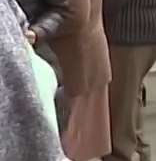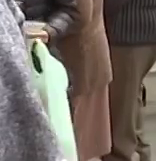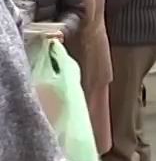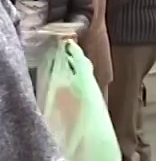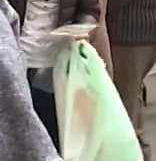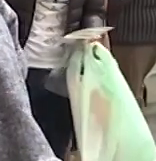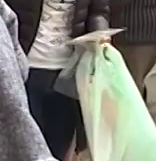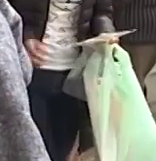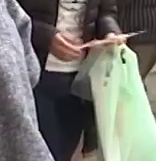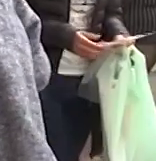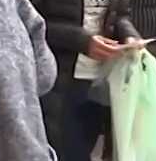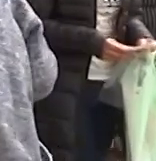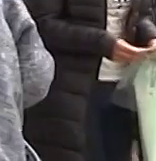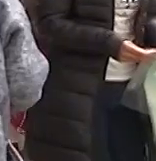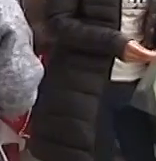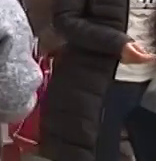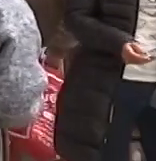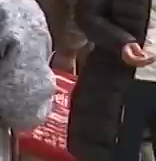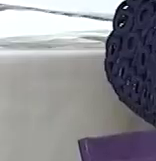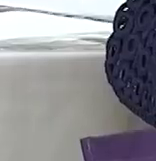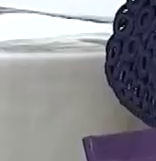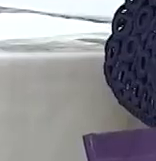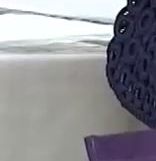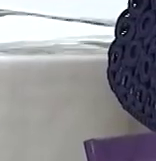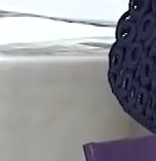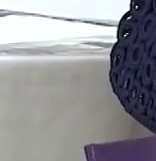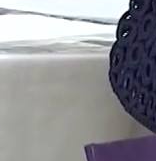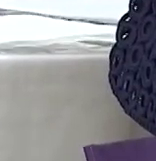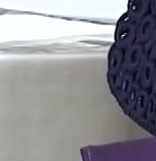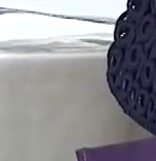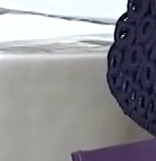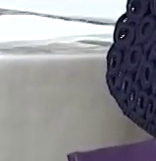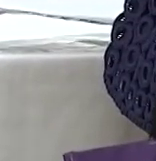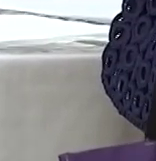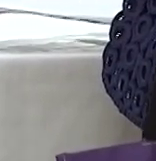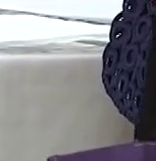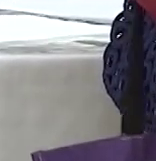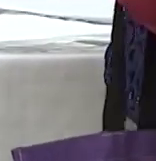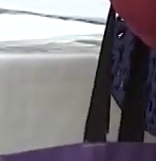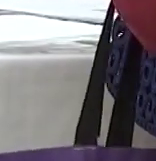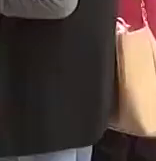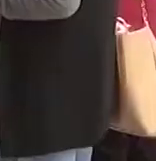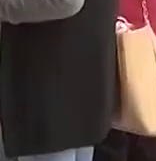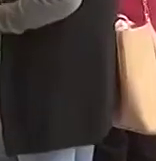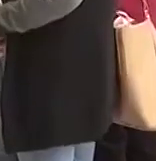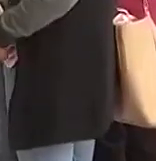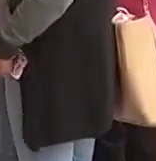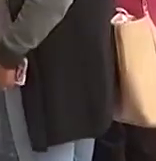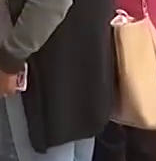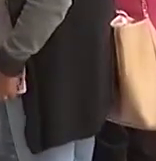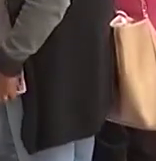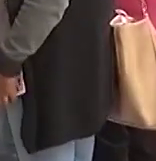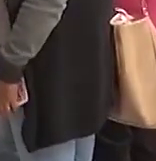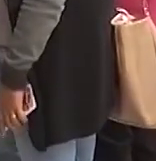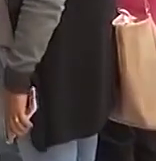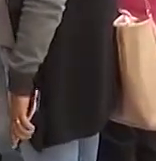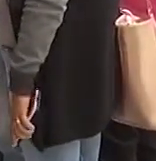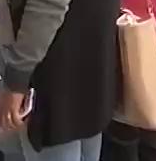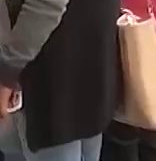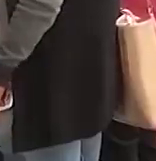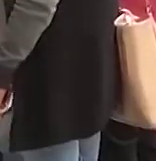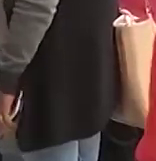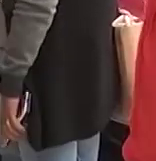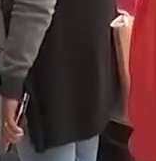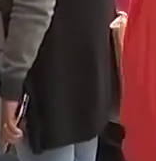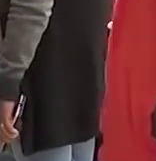cumplido 65 años o lo cumplan antes del 31 de diciembre para que se registren al programa. Recordemos que el plazo, el índice